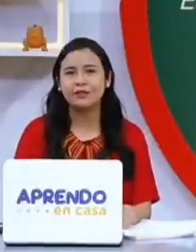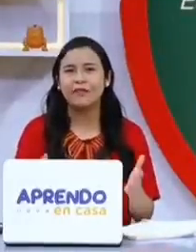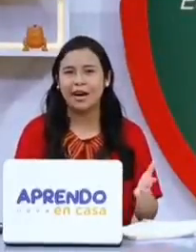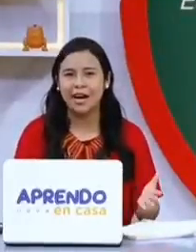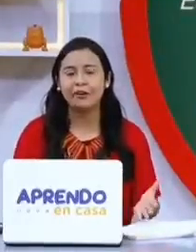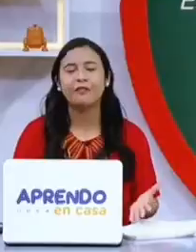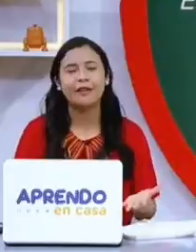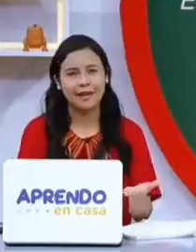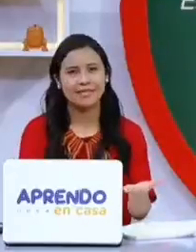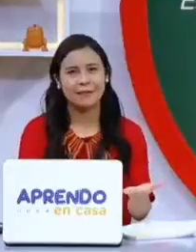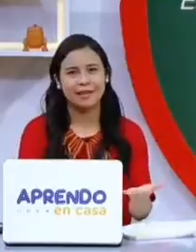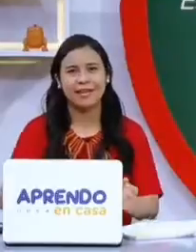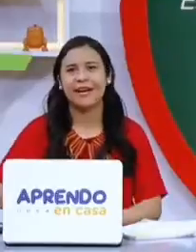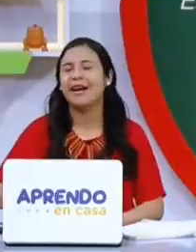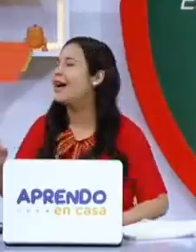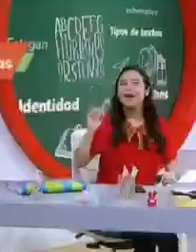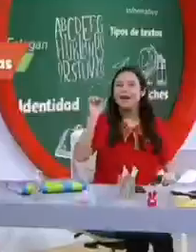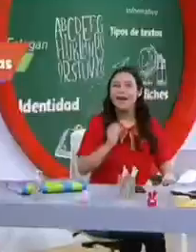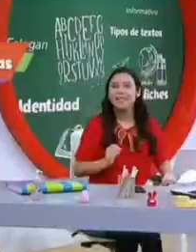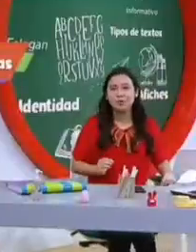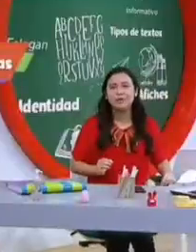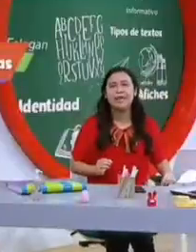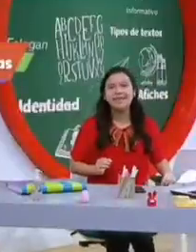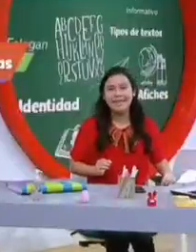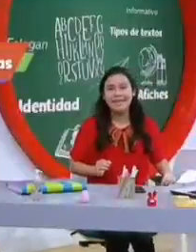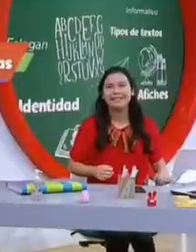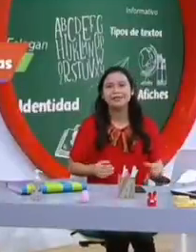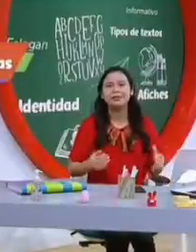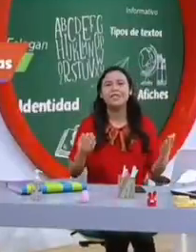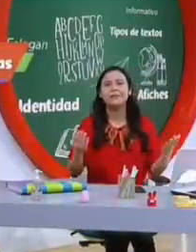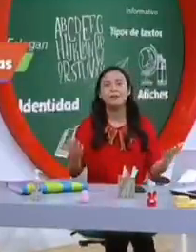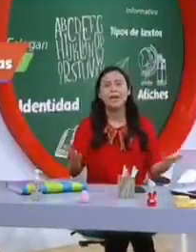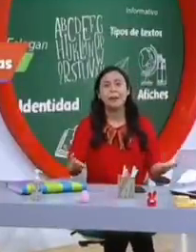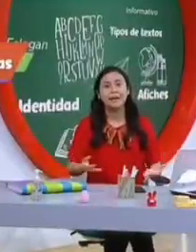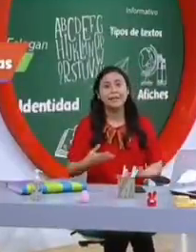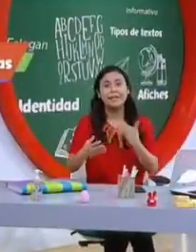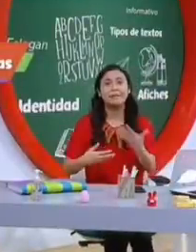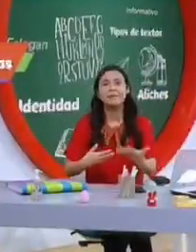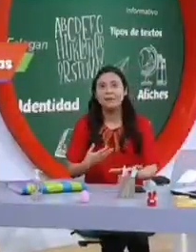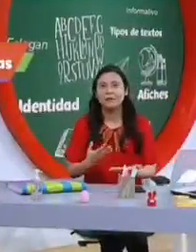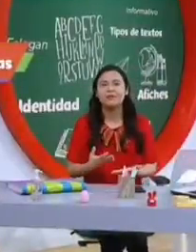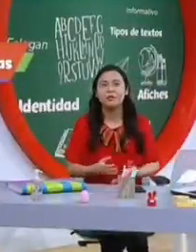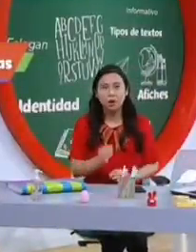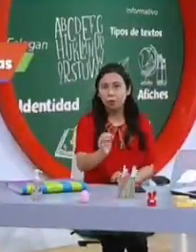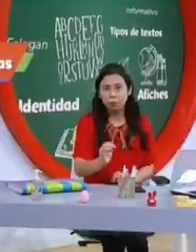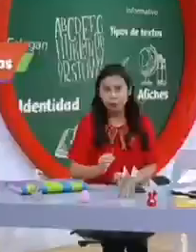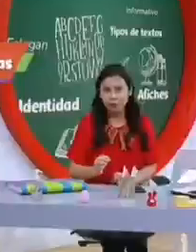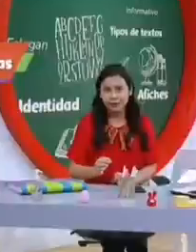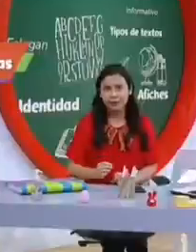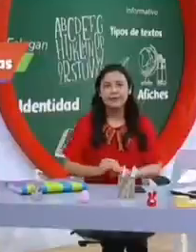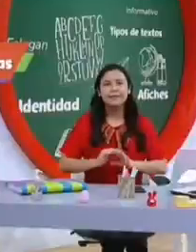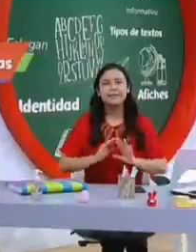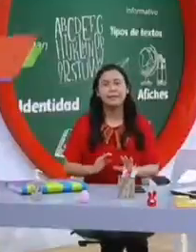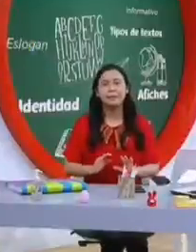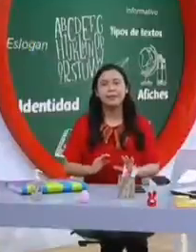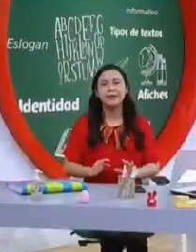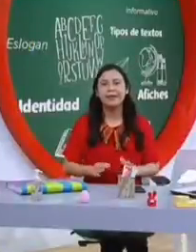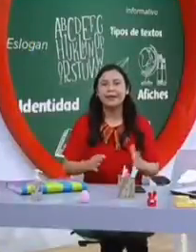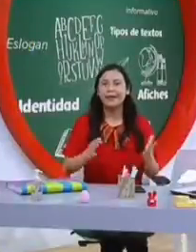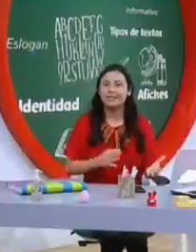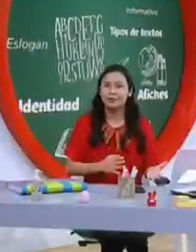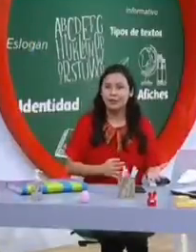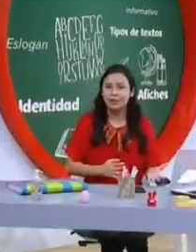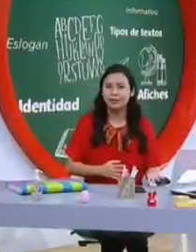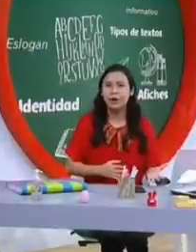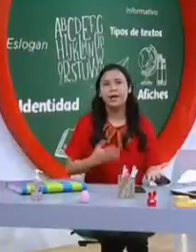tiene sentido trabajarlo de esa manera. La lluvia de ideas nos servirá para intercambiar información muy útil, sin